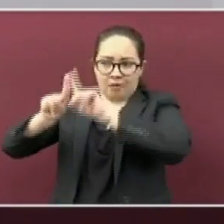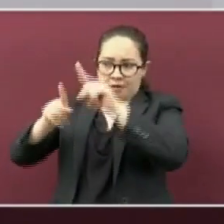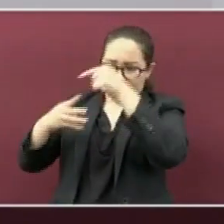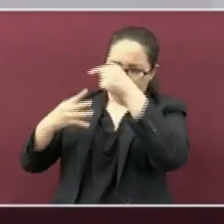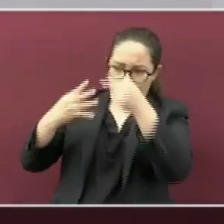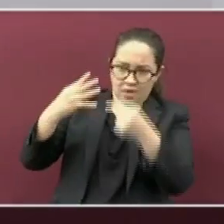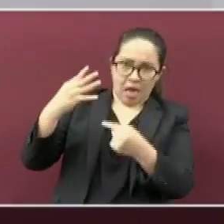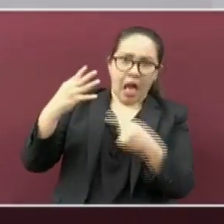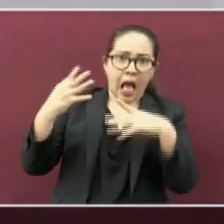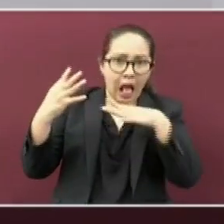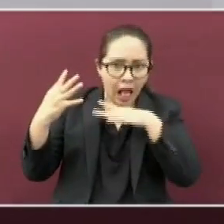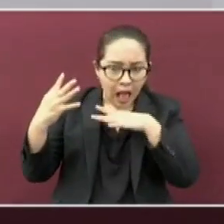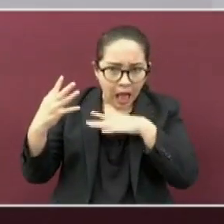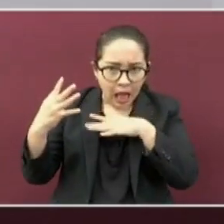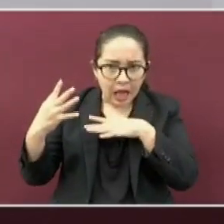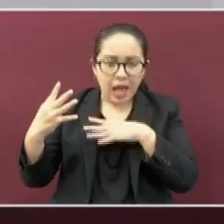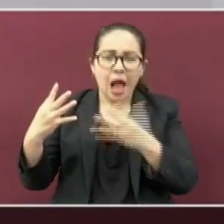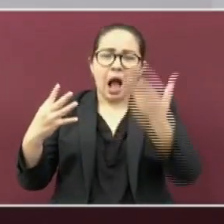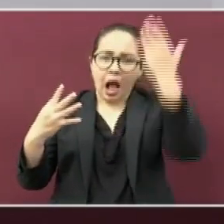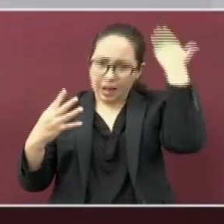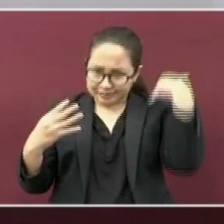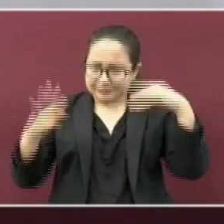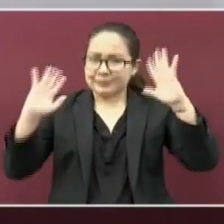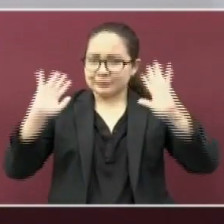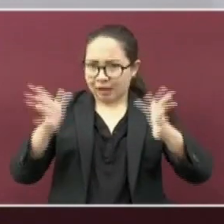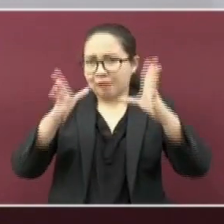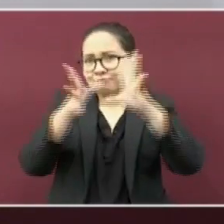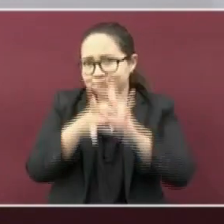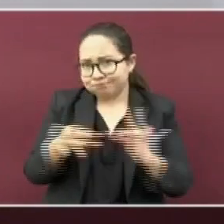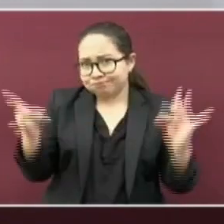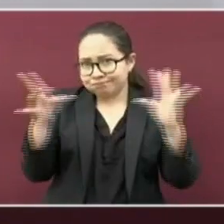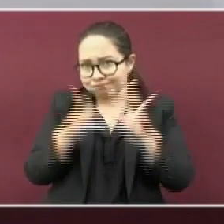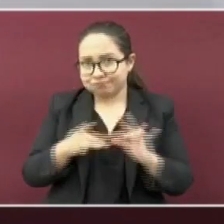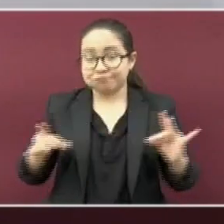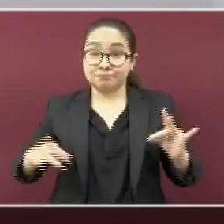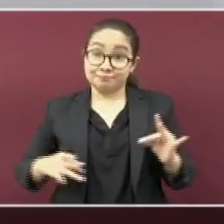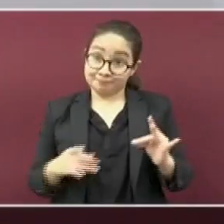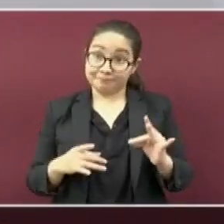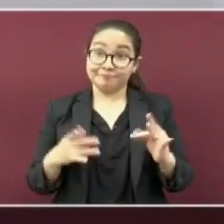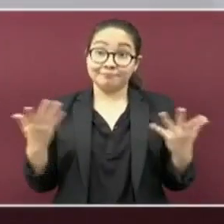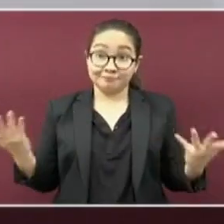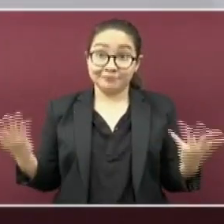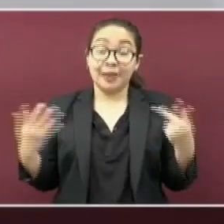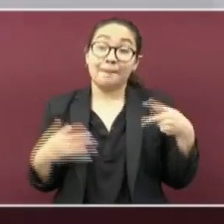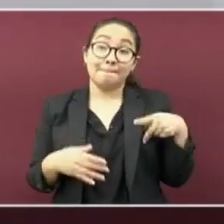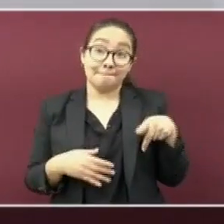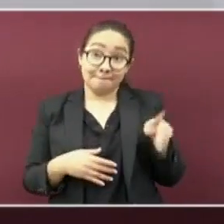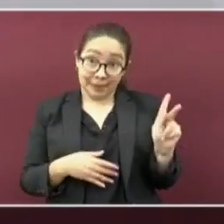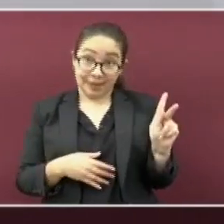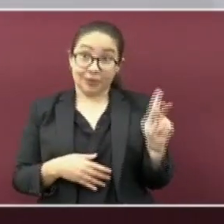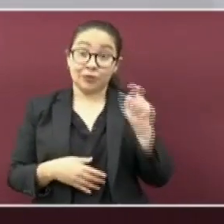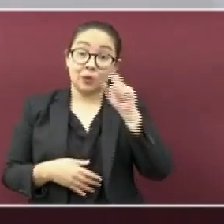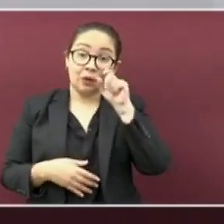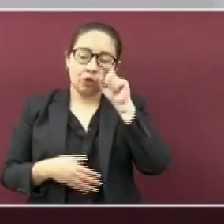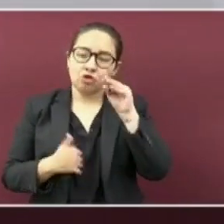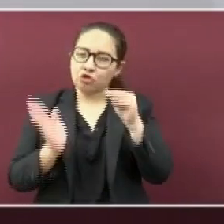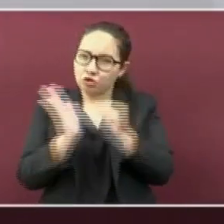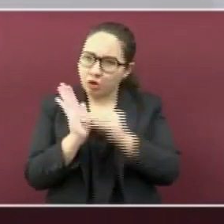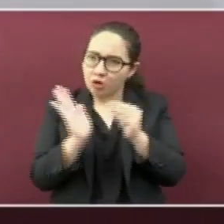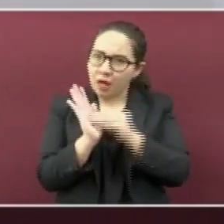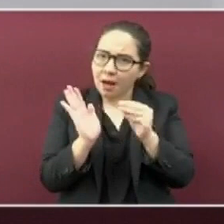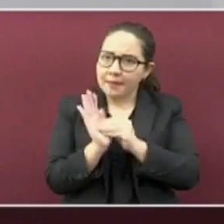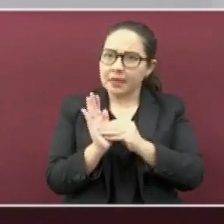hablado en momentos anteriores, pero que aún causa